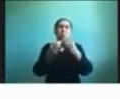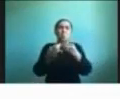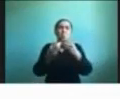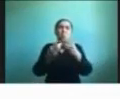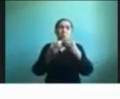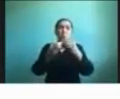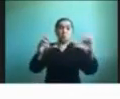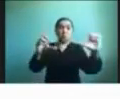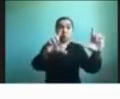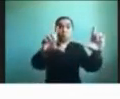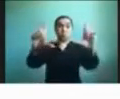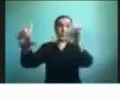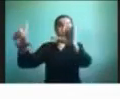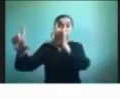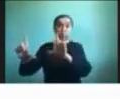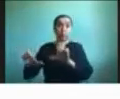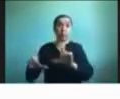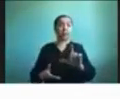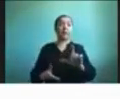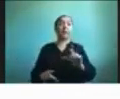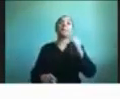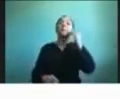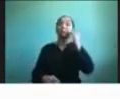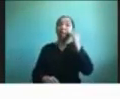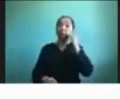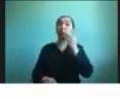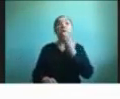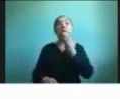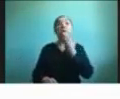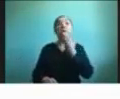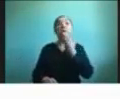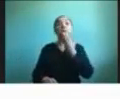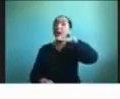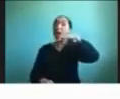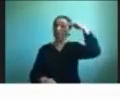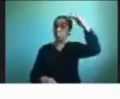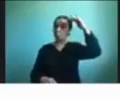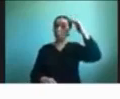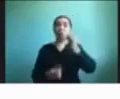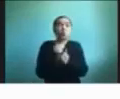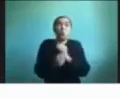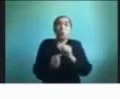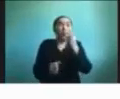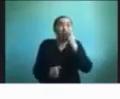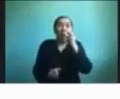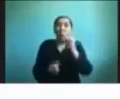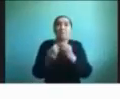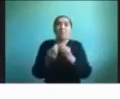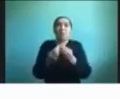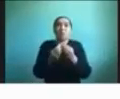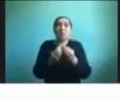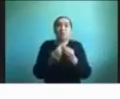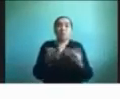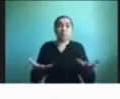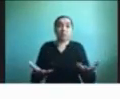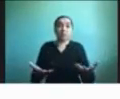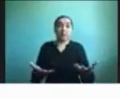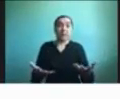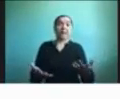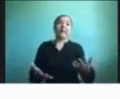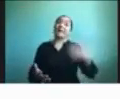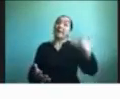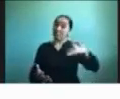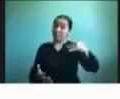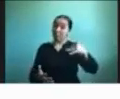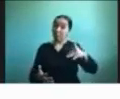para niños como para adultos. ¿Por qué? Es cierto que para nosotros los adultos